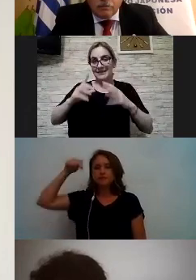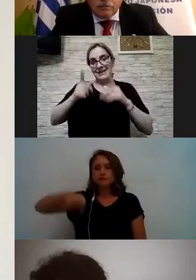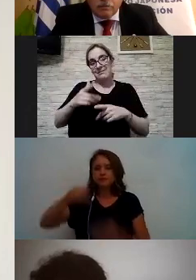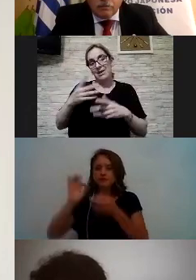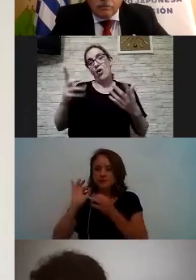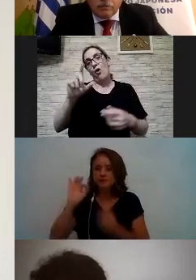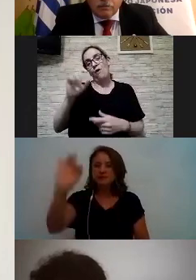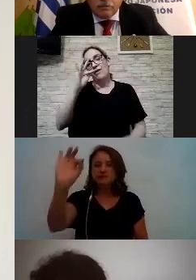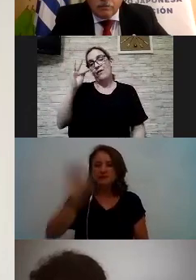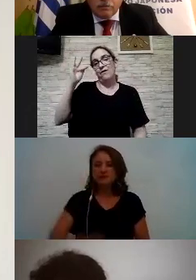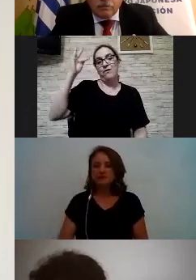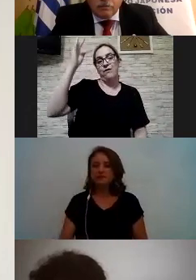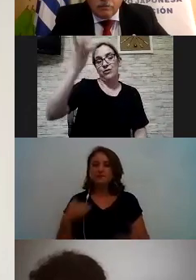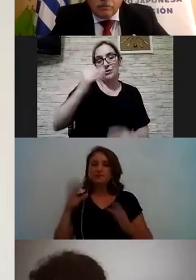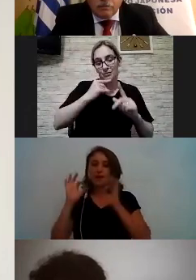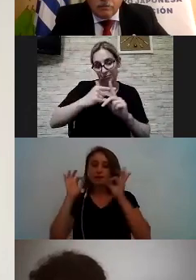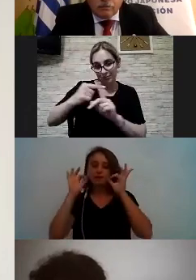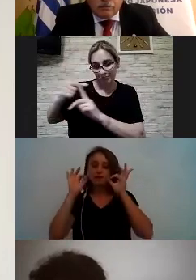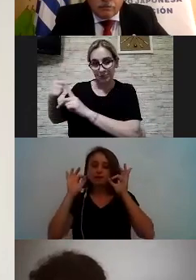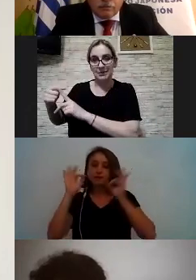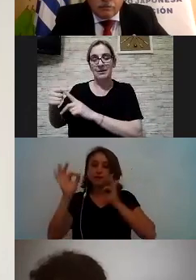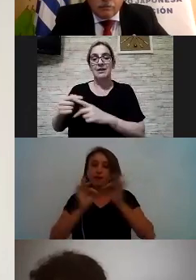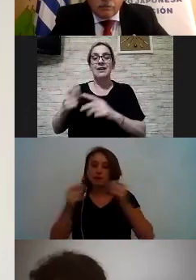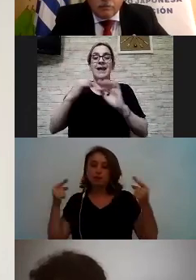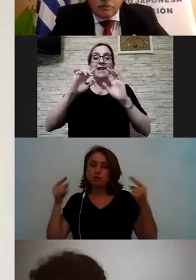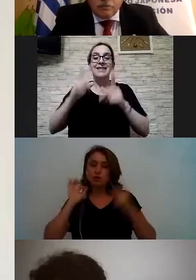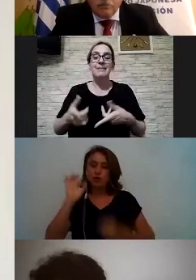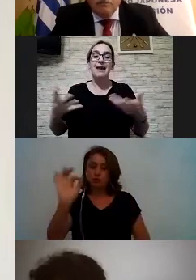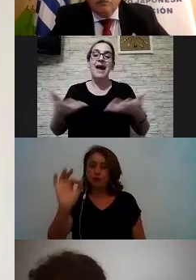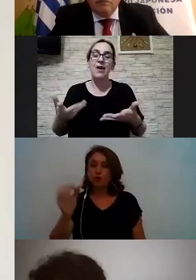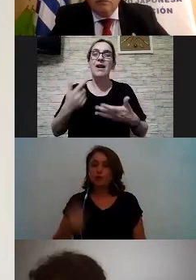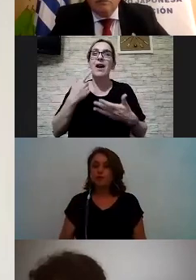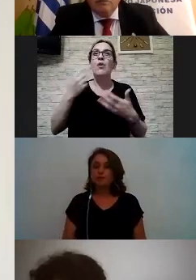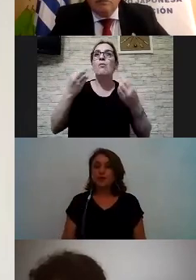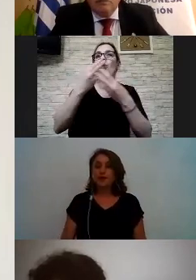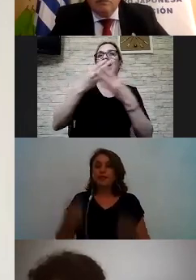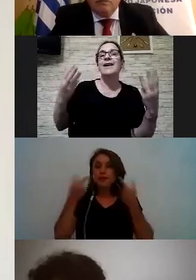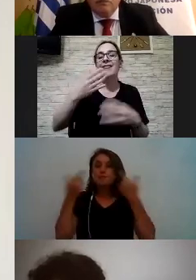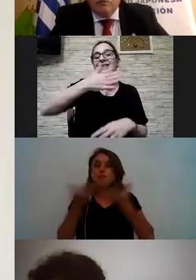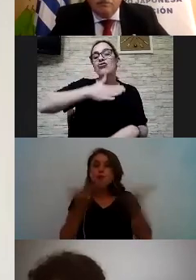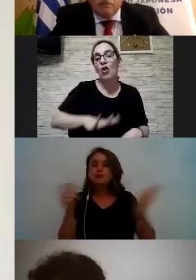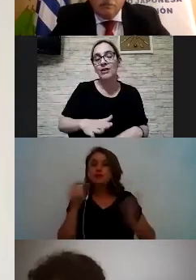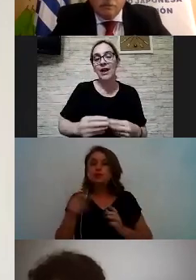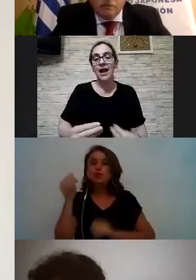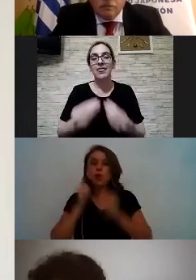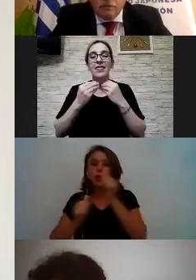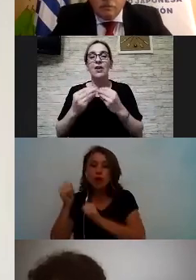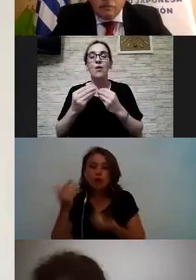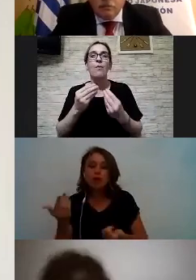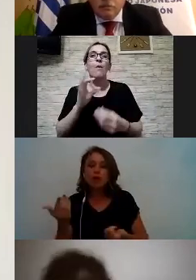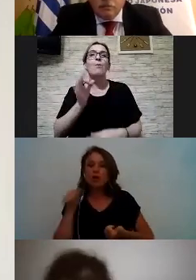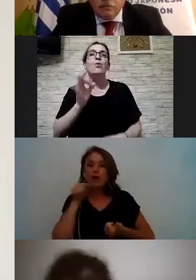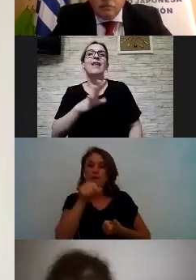para procesar esa actitud y también nos da como un panorama histórico de bueno de qué oportunidades ha tenido la